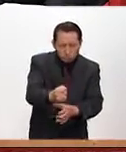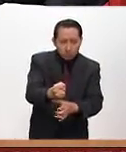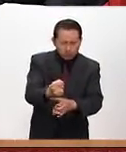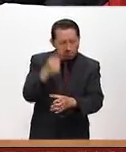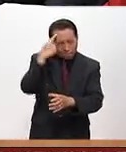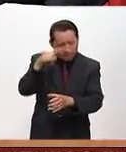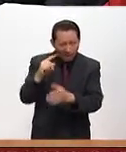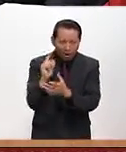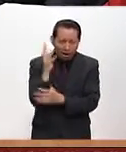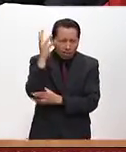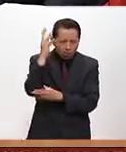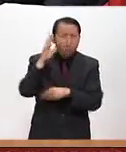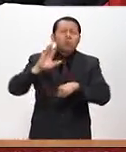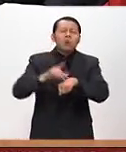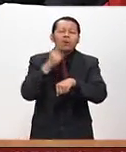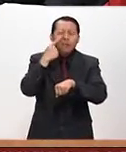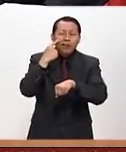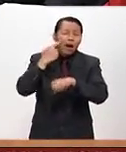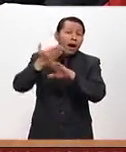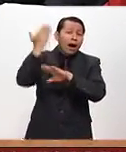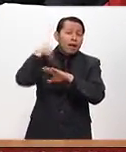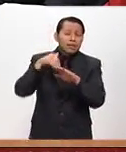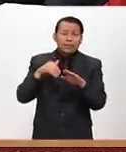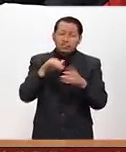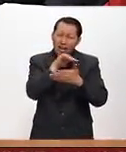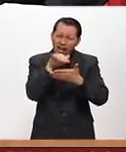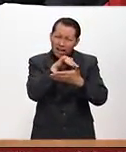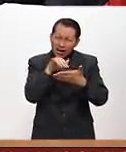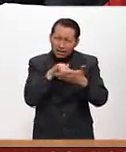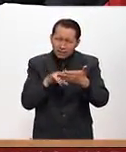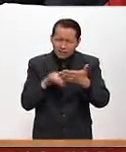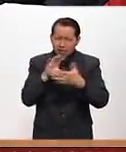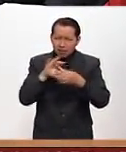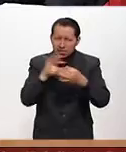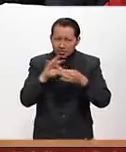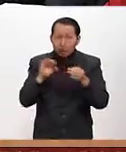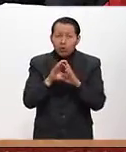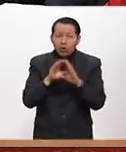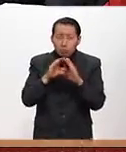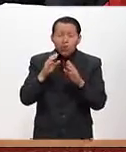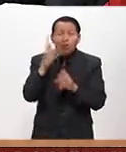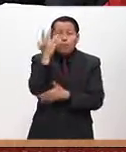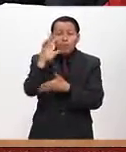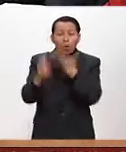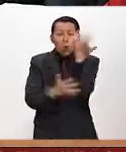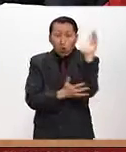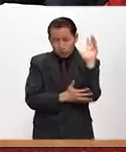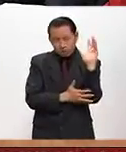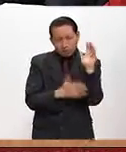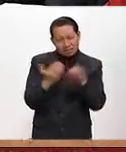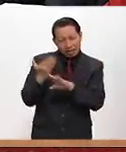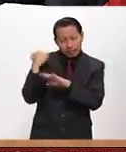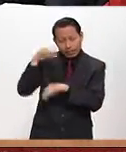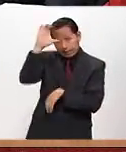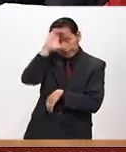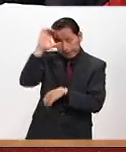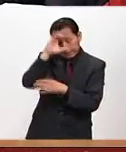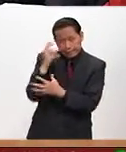Fíjese que alguna vez leí que del bosque surge una especie, lo decía un científico,